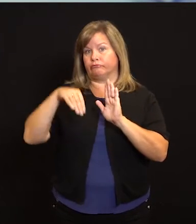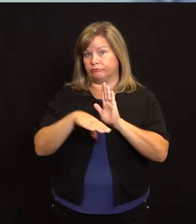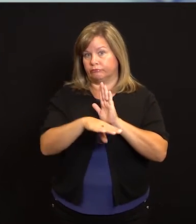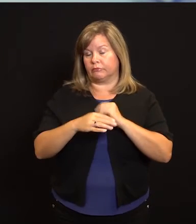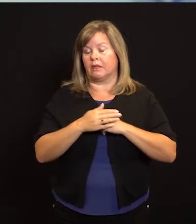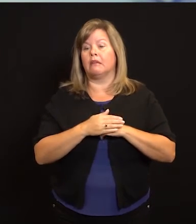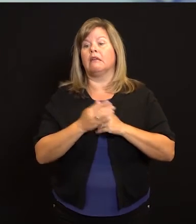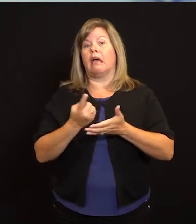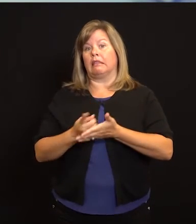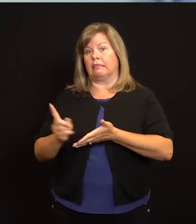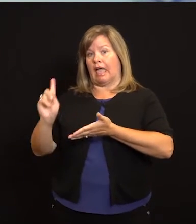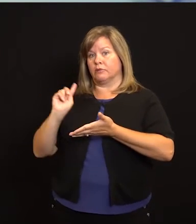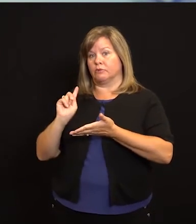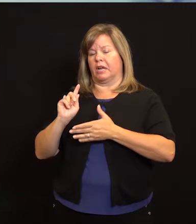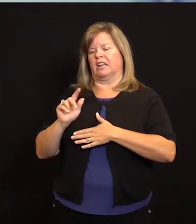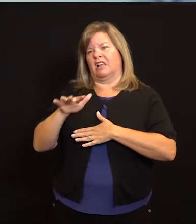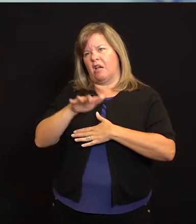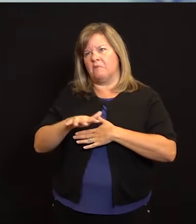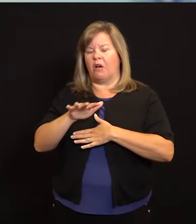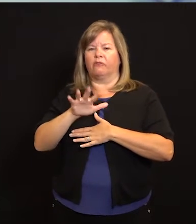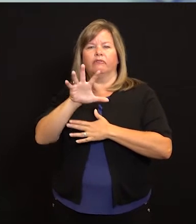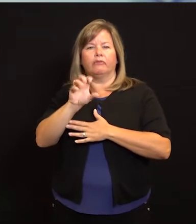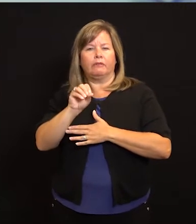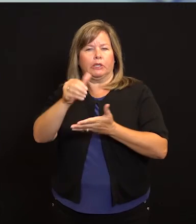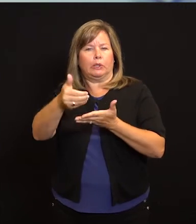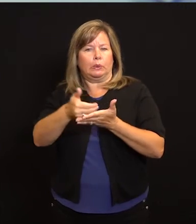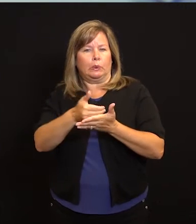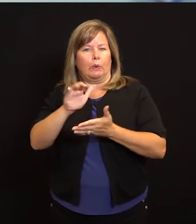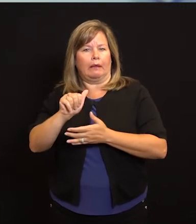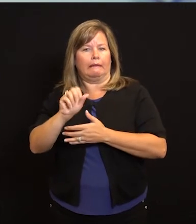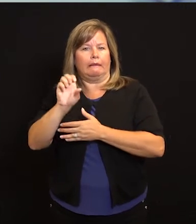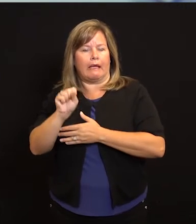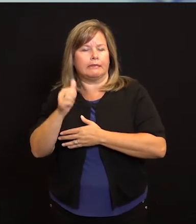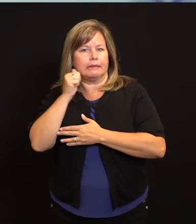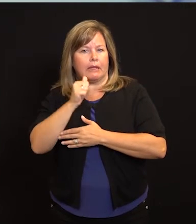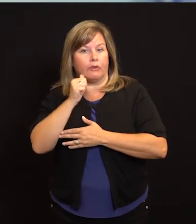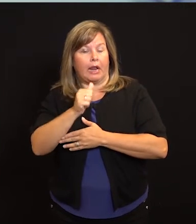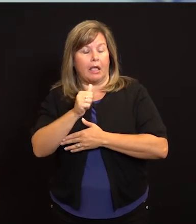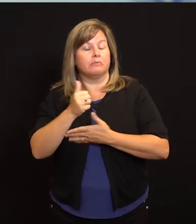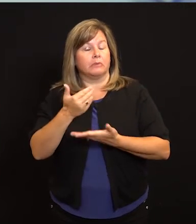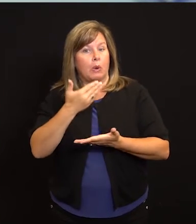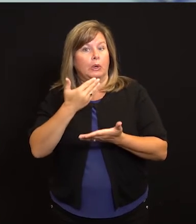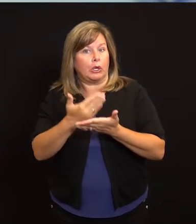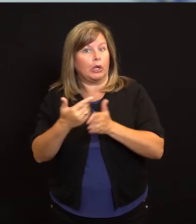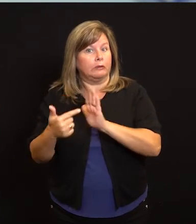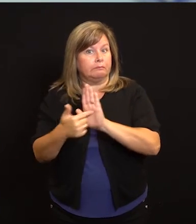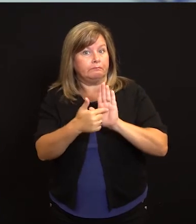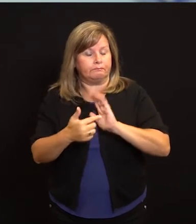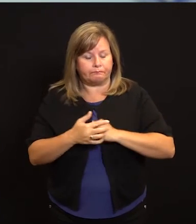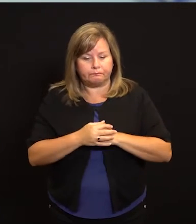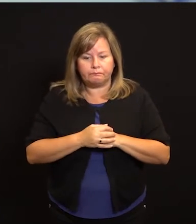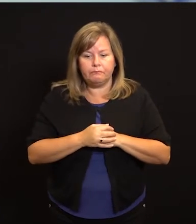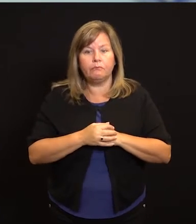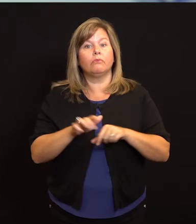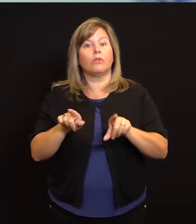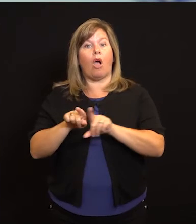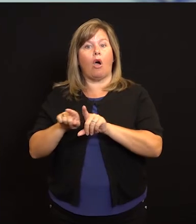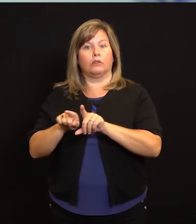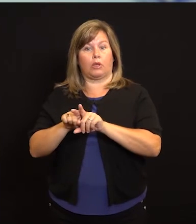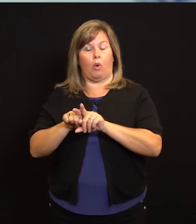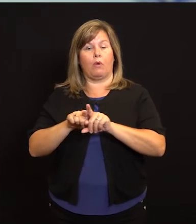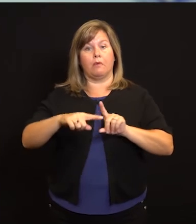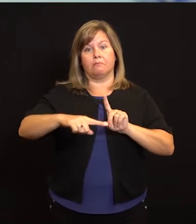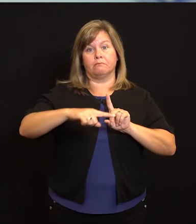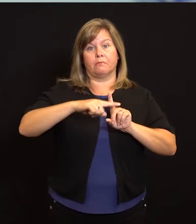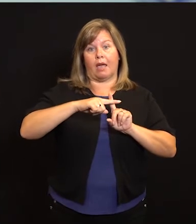La semana pasada estaba diciendo unos 50 nuevos casos por día. Esta es una buena señal. También estamos viendo nuestra tasa de positividad.